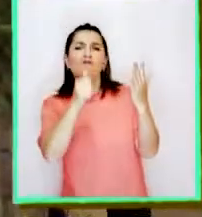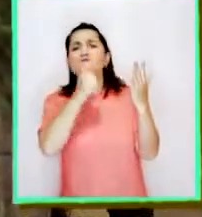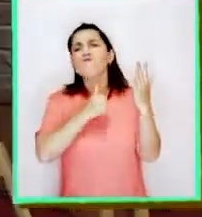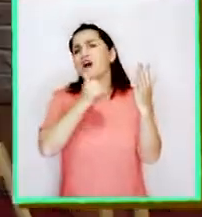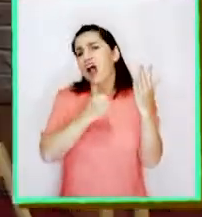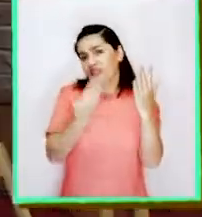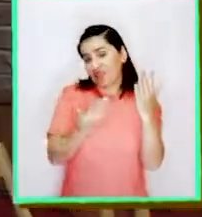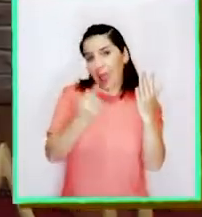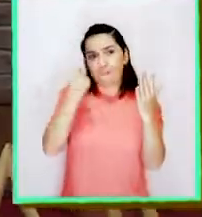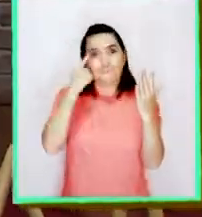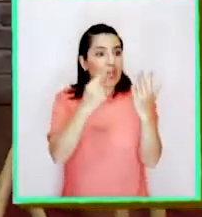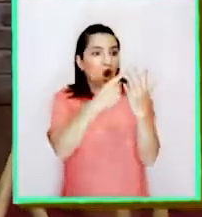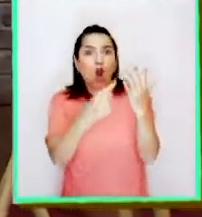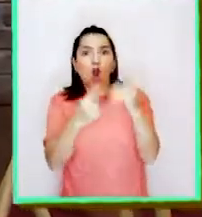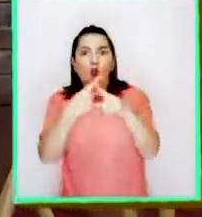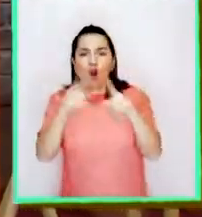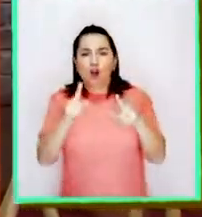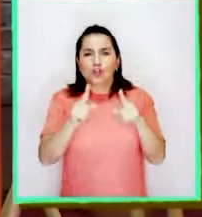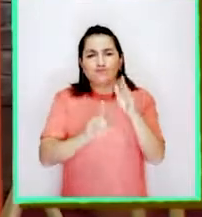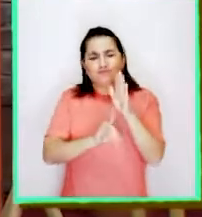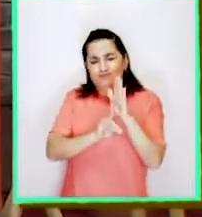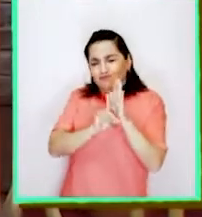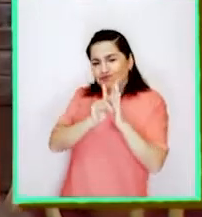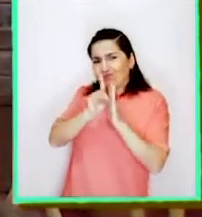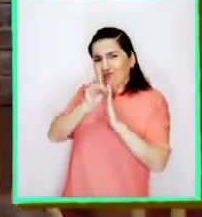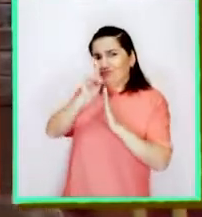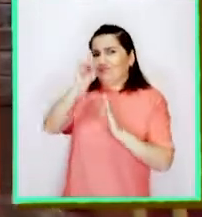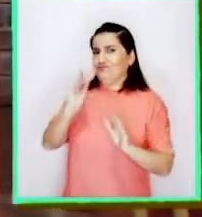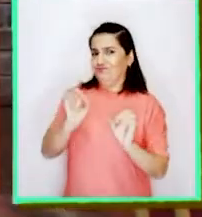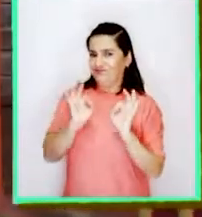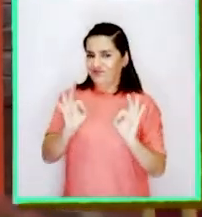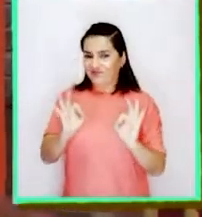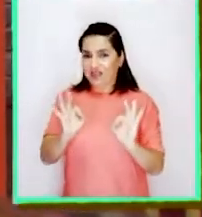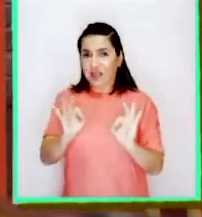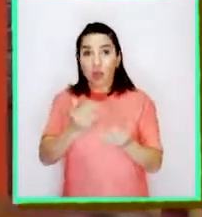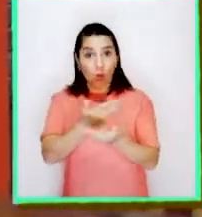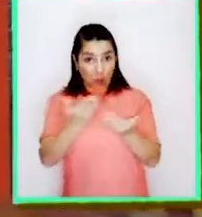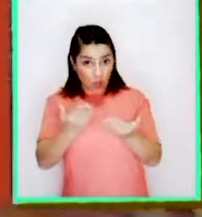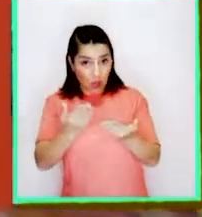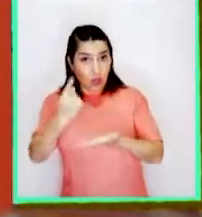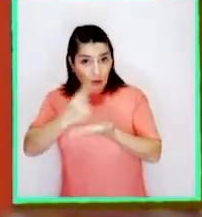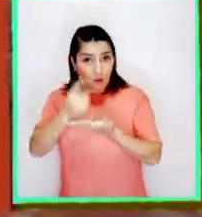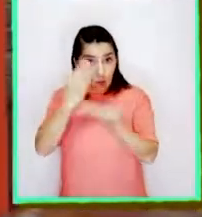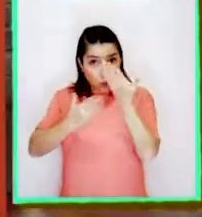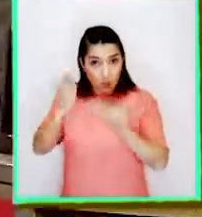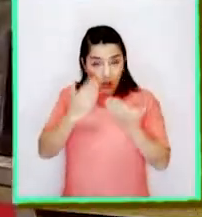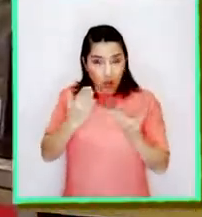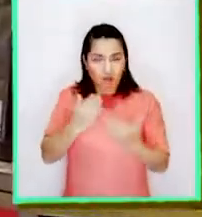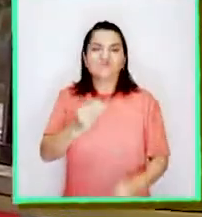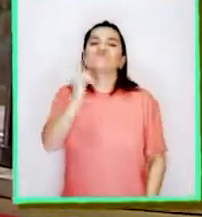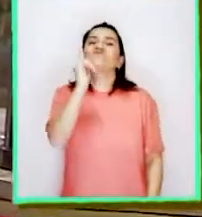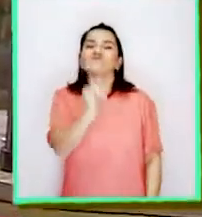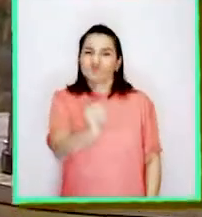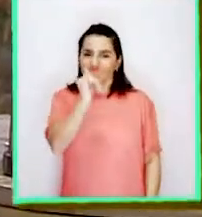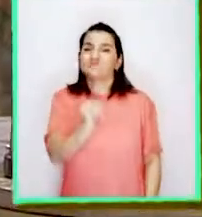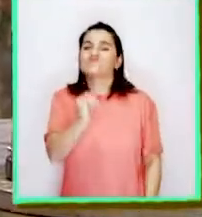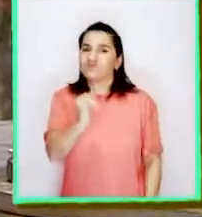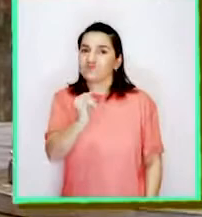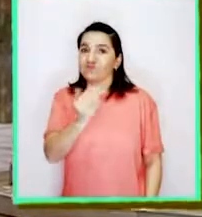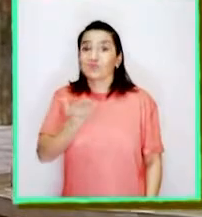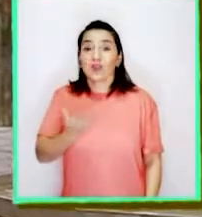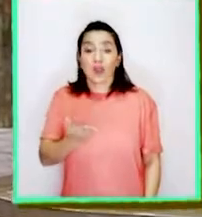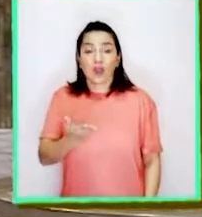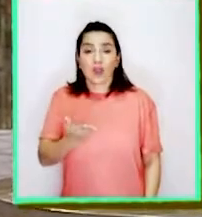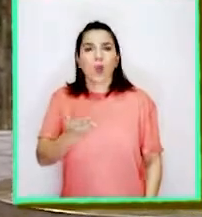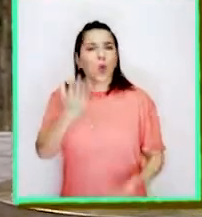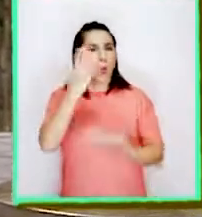alguno. Pero agudizan unos con más fuerza. ¿Creen que deberíamos cuidarlos? ¡Por supuesto!